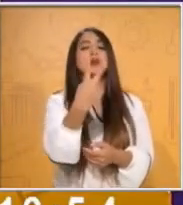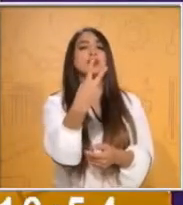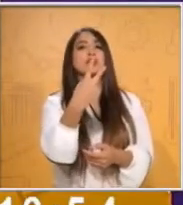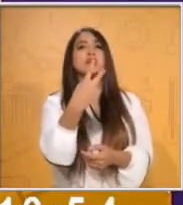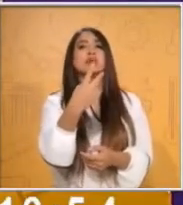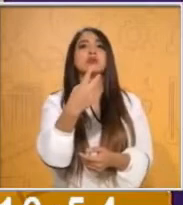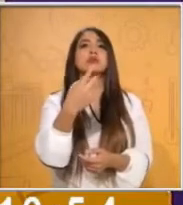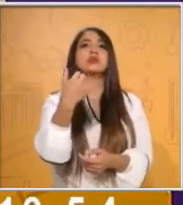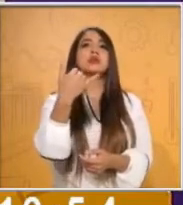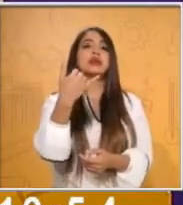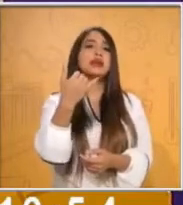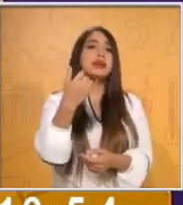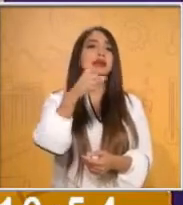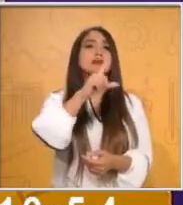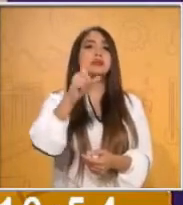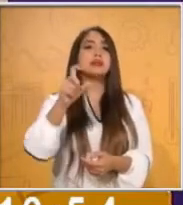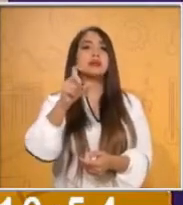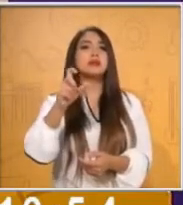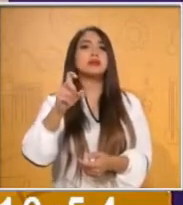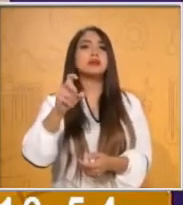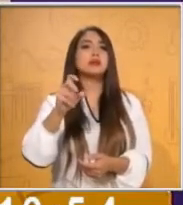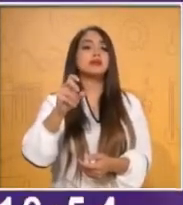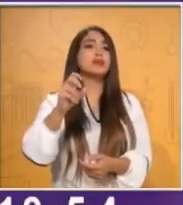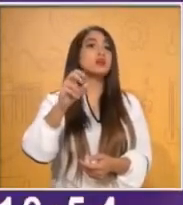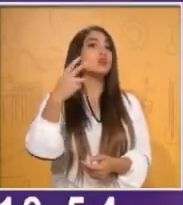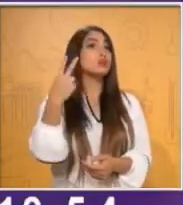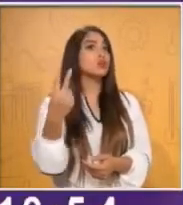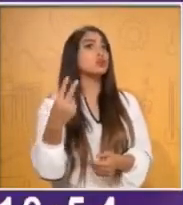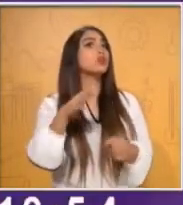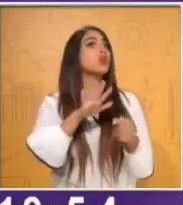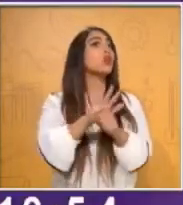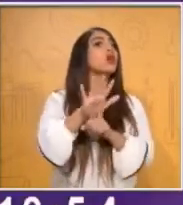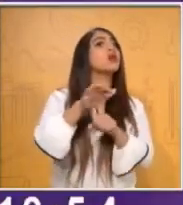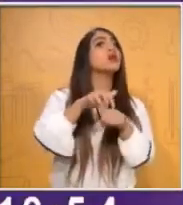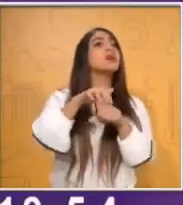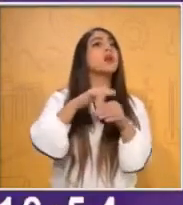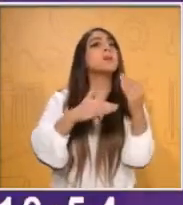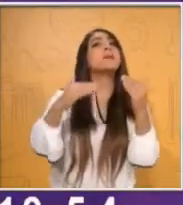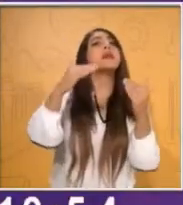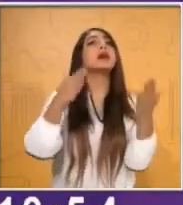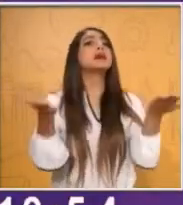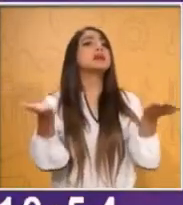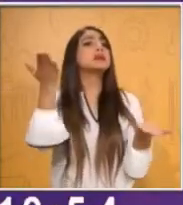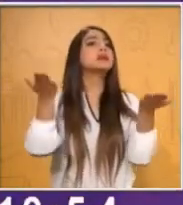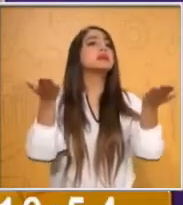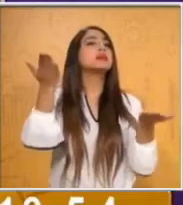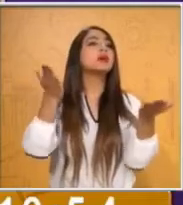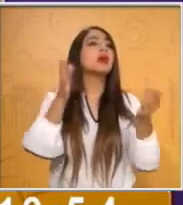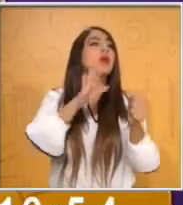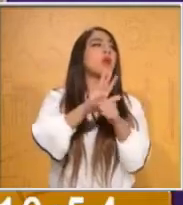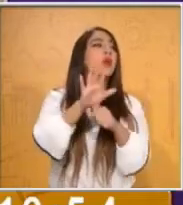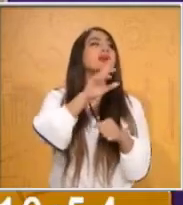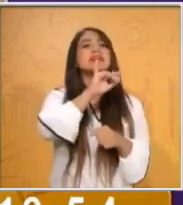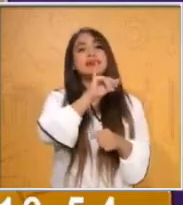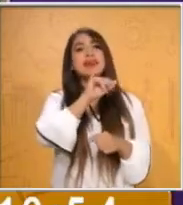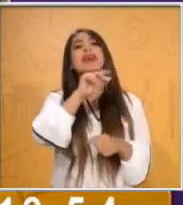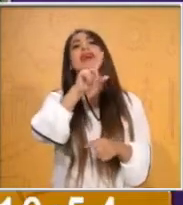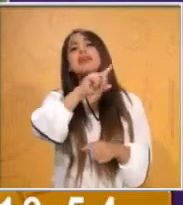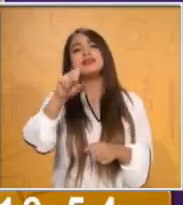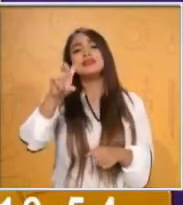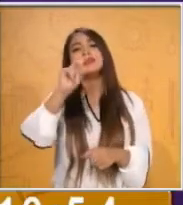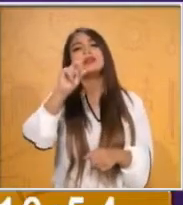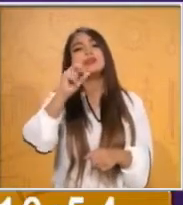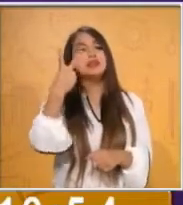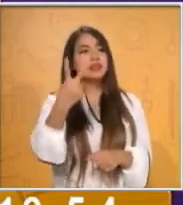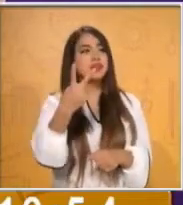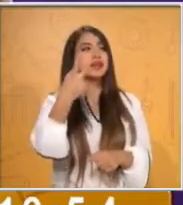número es mayor? Obsérvalos. ¿Qué número es mayor de estos dos? El ciento treinta y dos. Esta vez